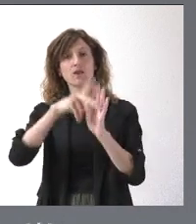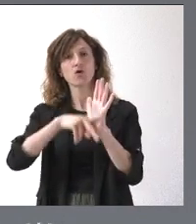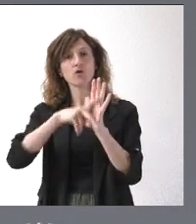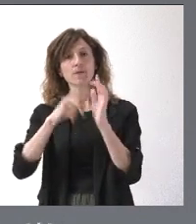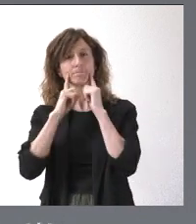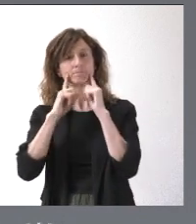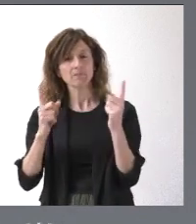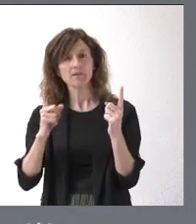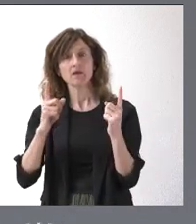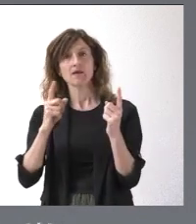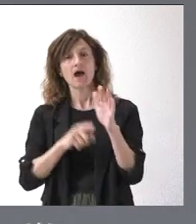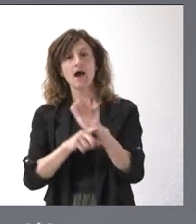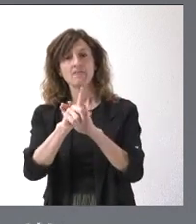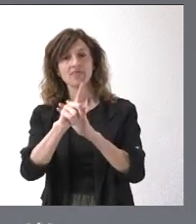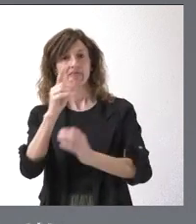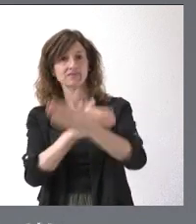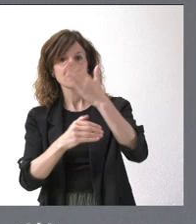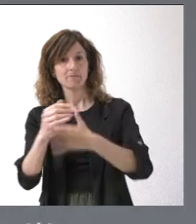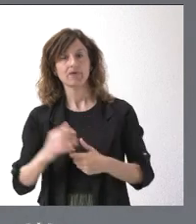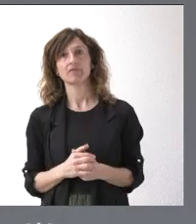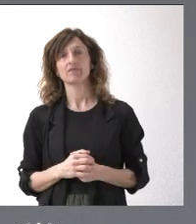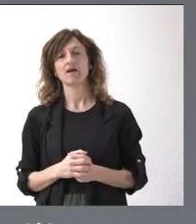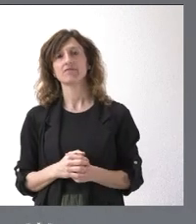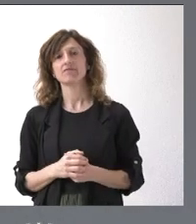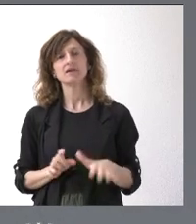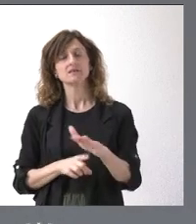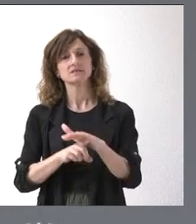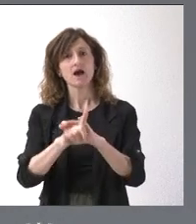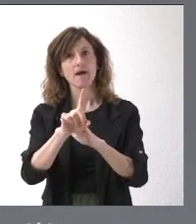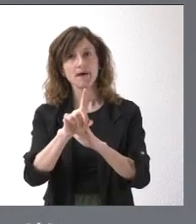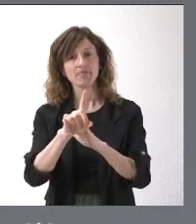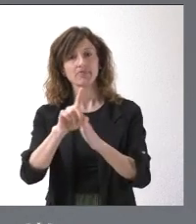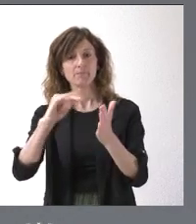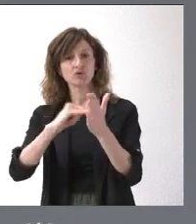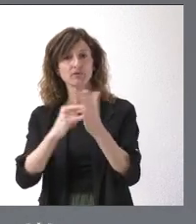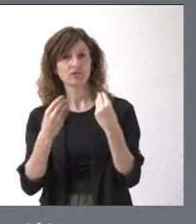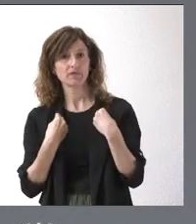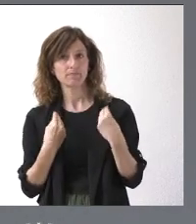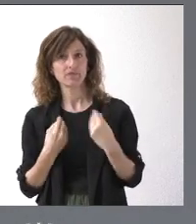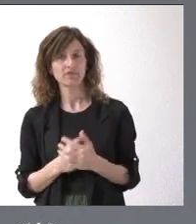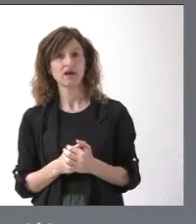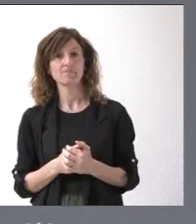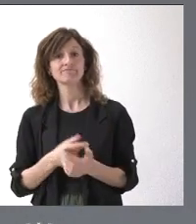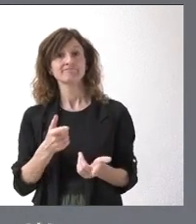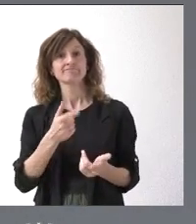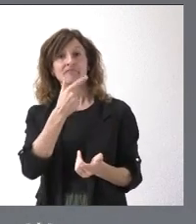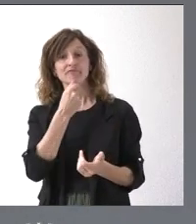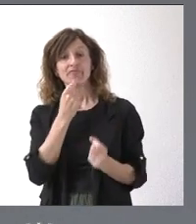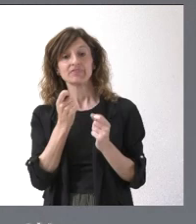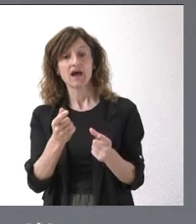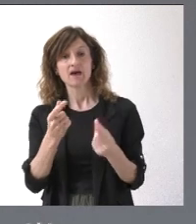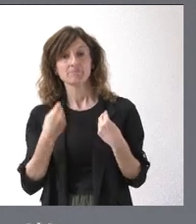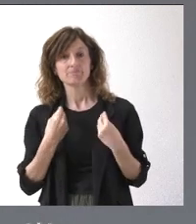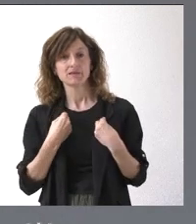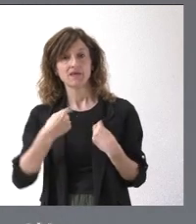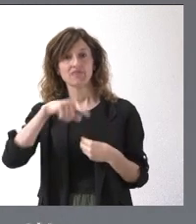de discapacidad se avanza hacia lo que es el proyecto de vida y que viene a facilitar la vida de